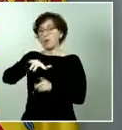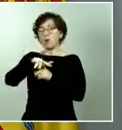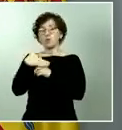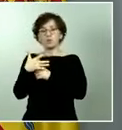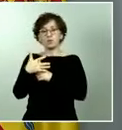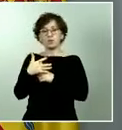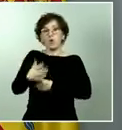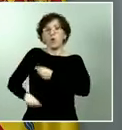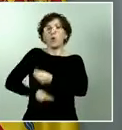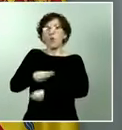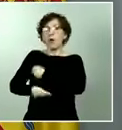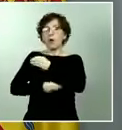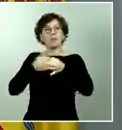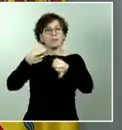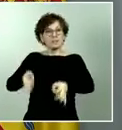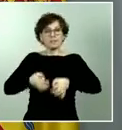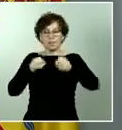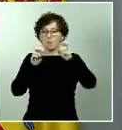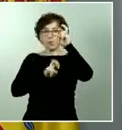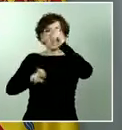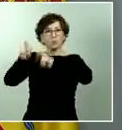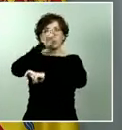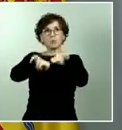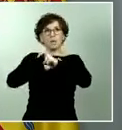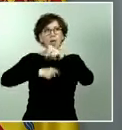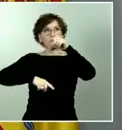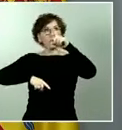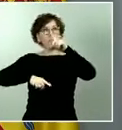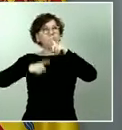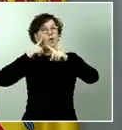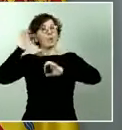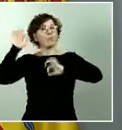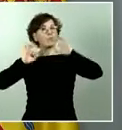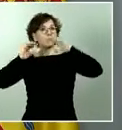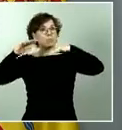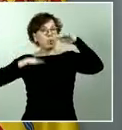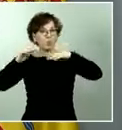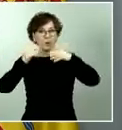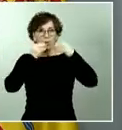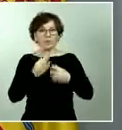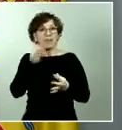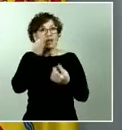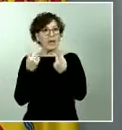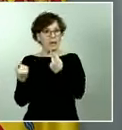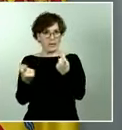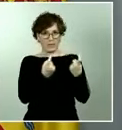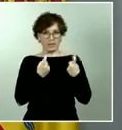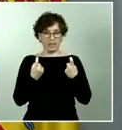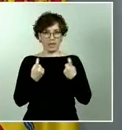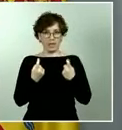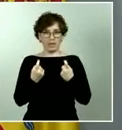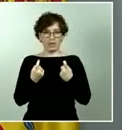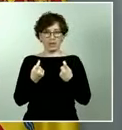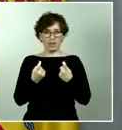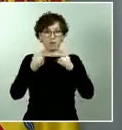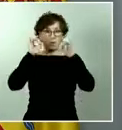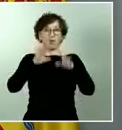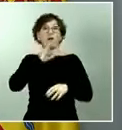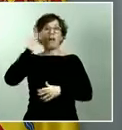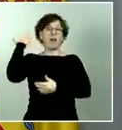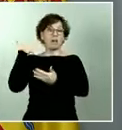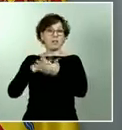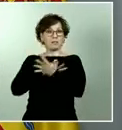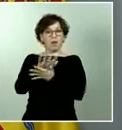de proporcionalidad y necesidad. Incluso se hablaba como en un primer momento hubo una política específica por parte de las fuerzas y cuerpos